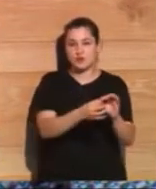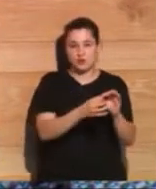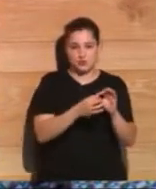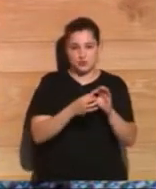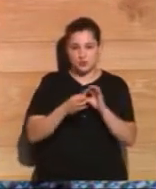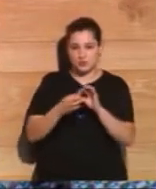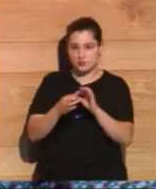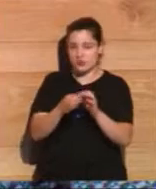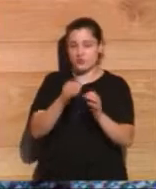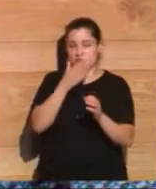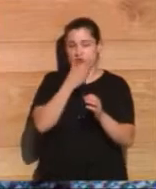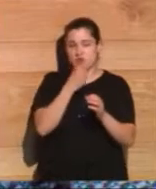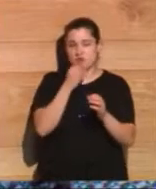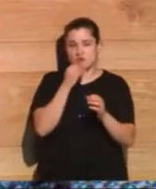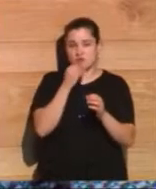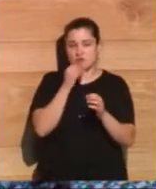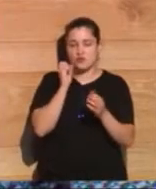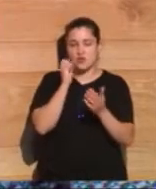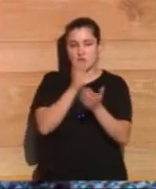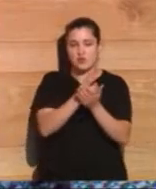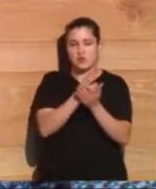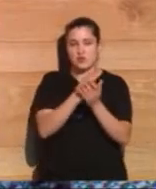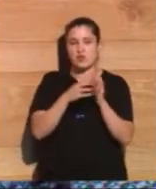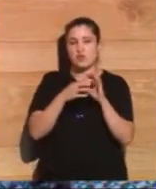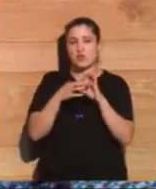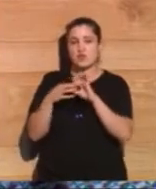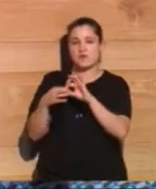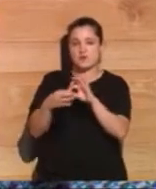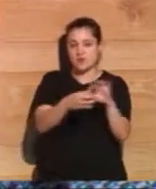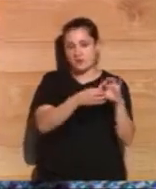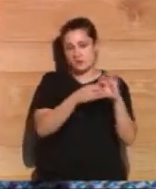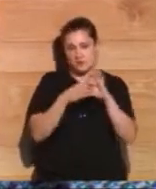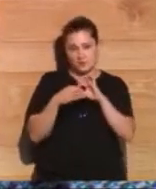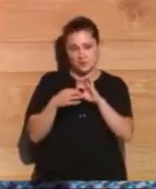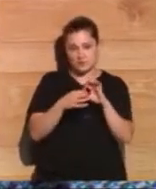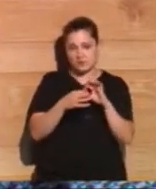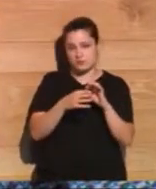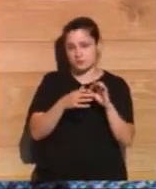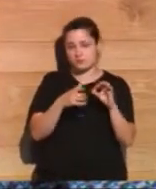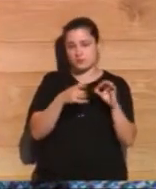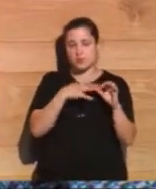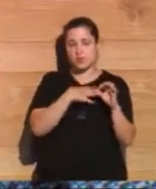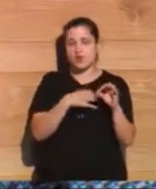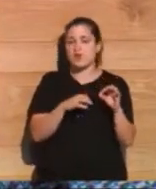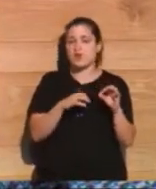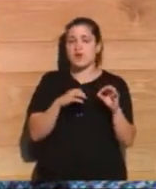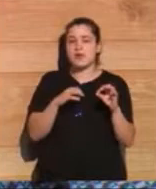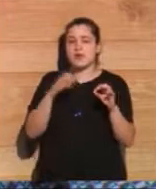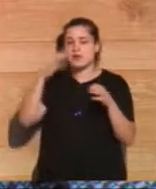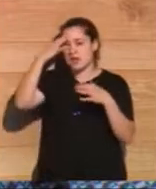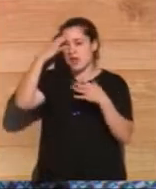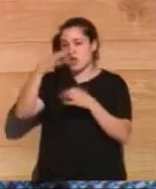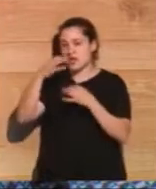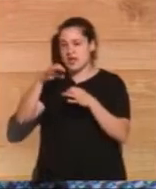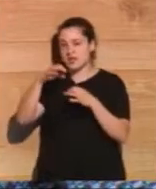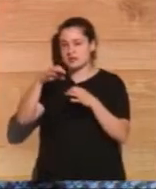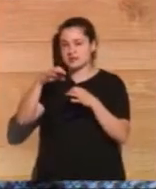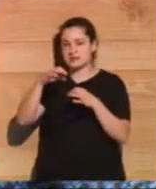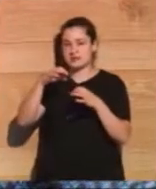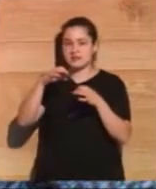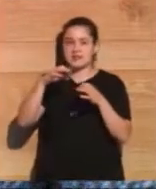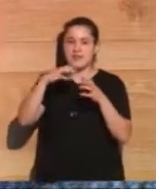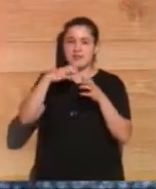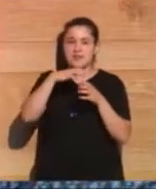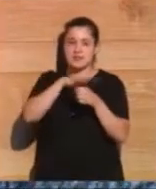bonita la idea de un reto unificador, es decir, es un reto que no puede ser, digamos, asumido desde lógicas disciplinares.